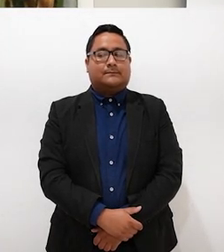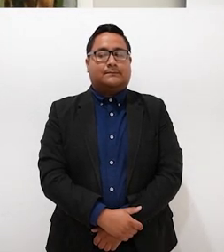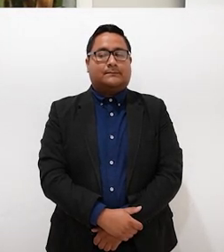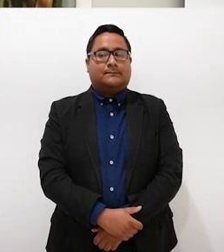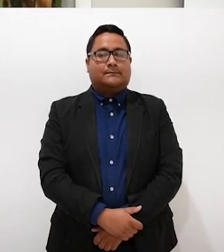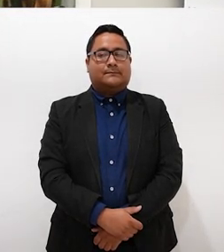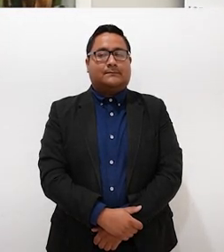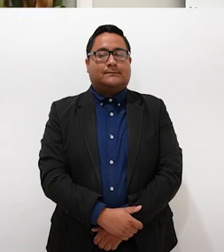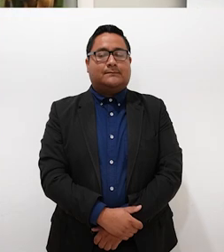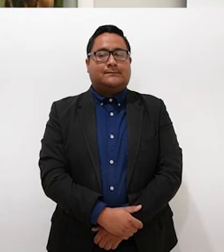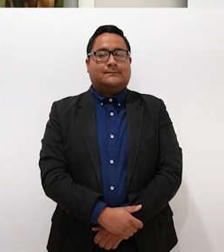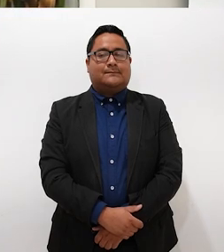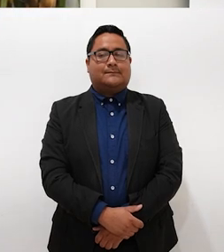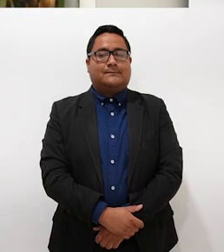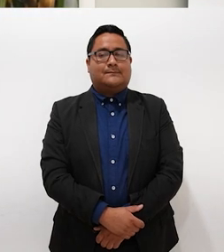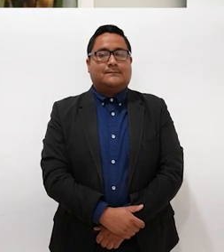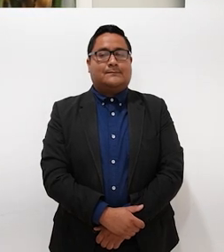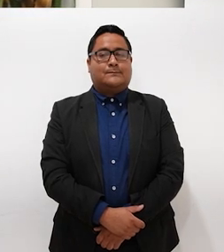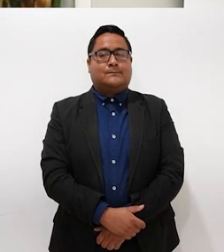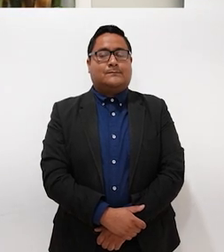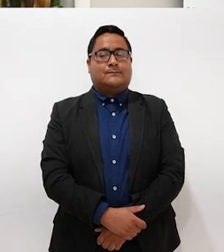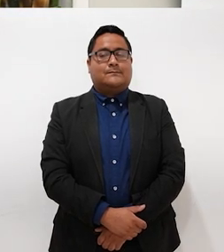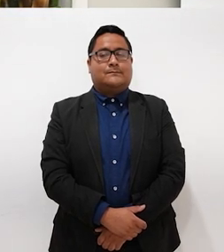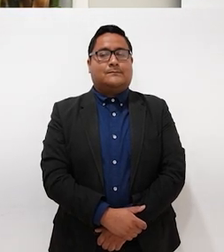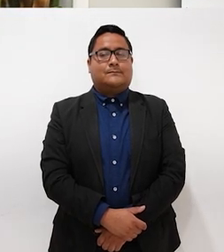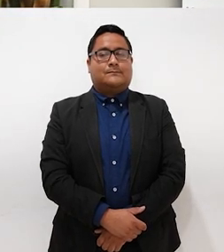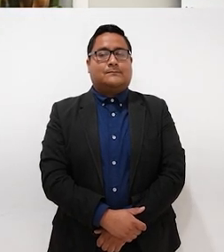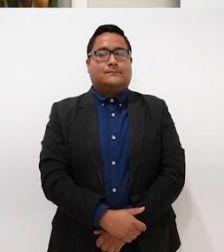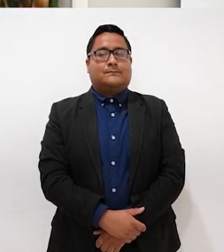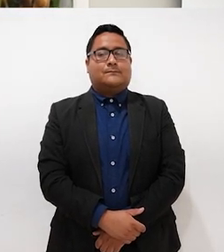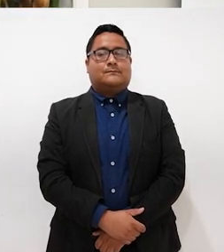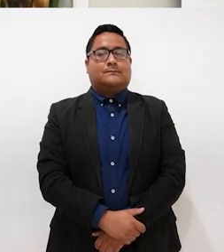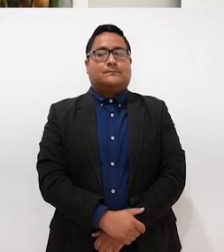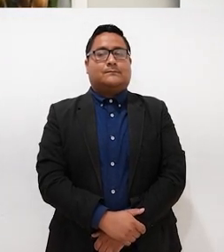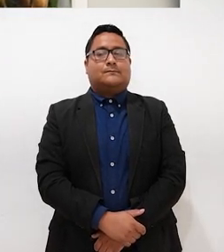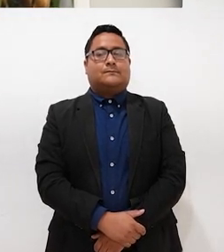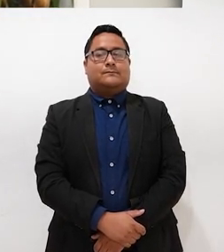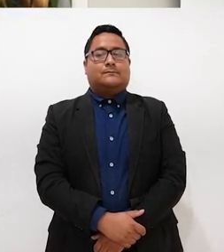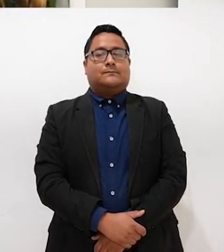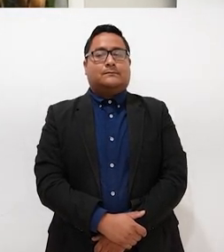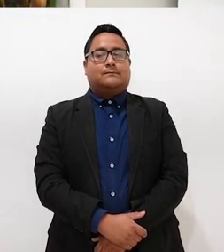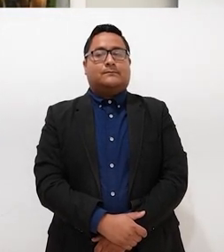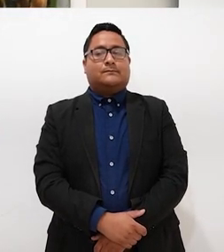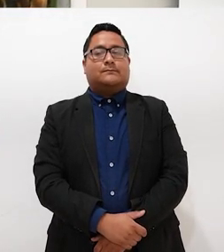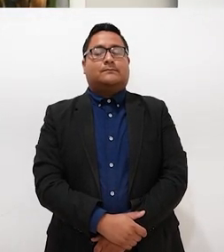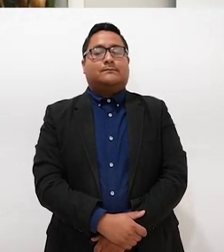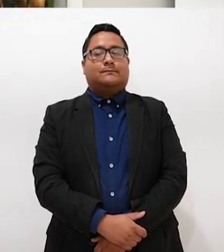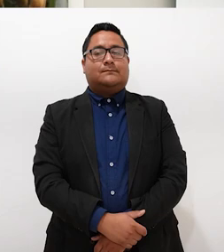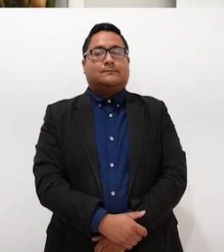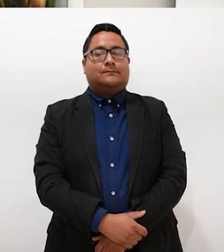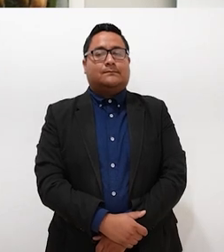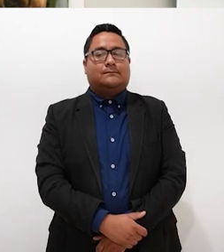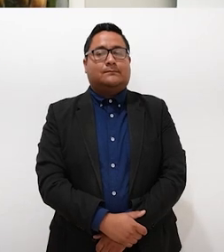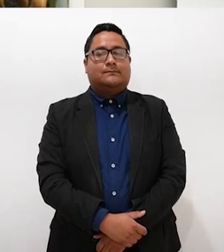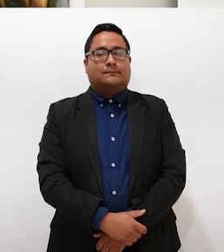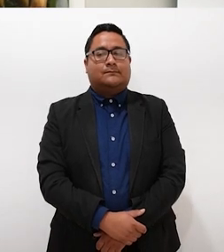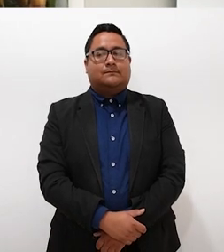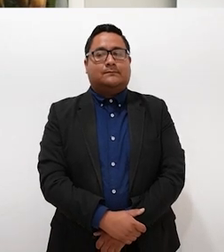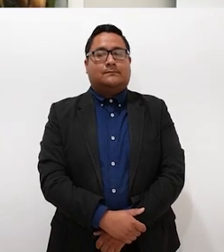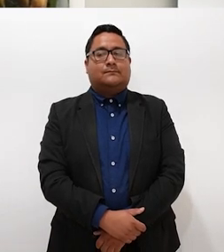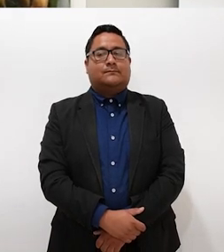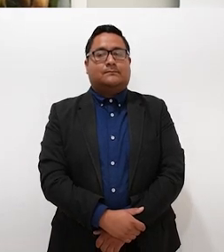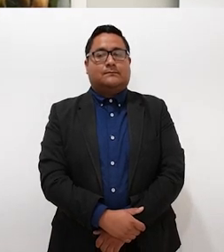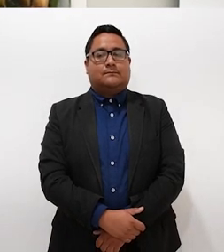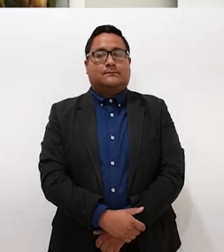Una reunión con diputados, nos invitaron, la verdad estamos muy agradecidos con el diputado Luis Armando y Teresita.